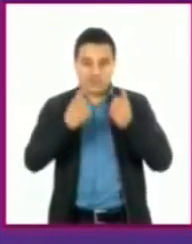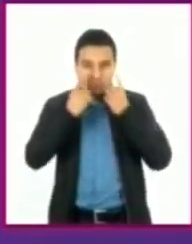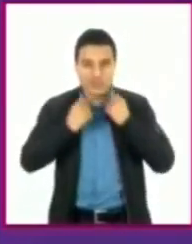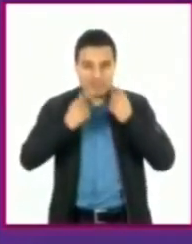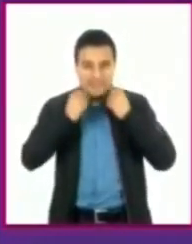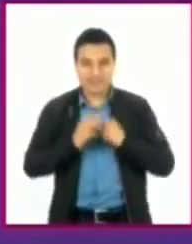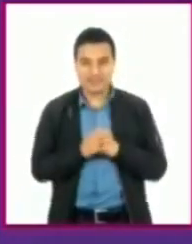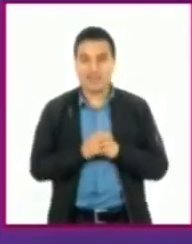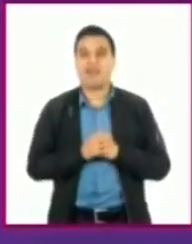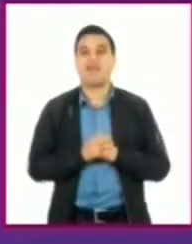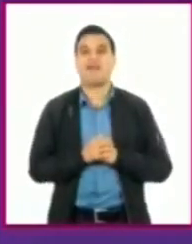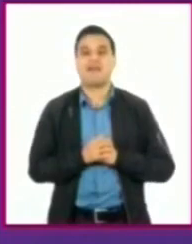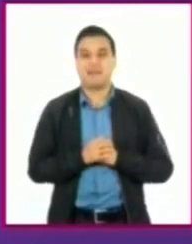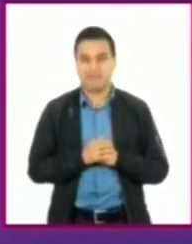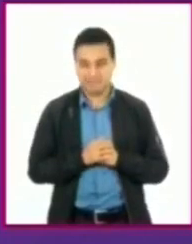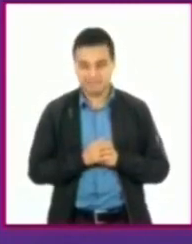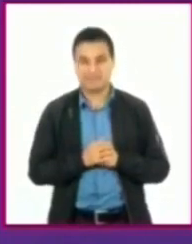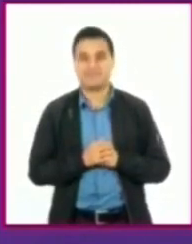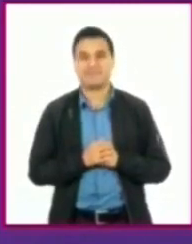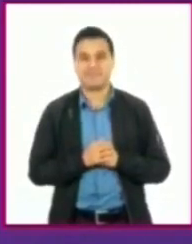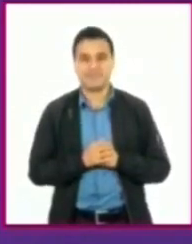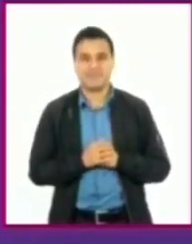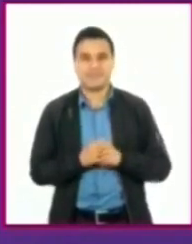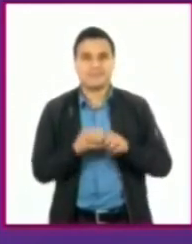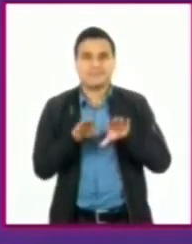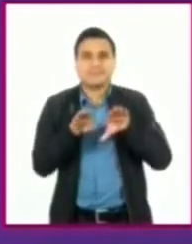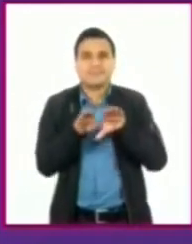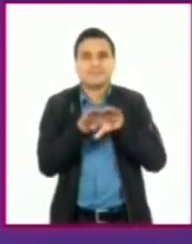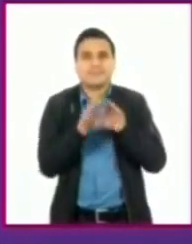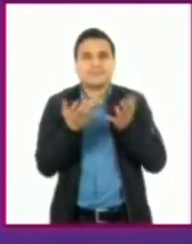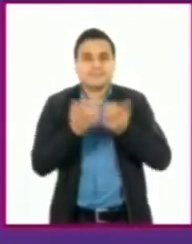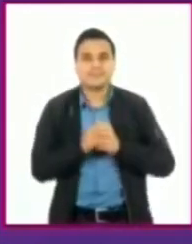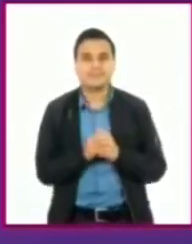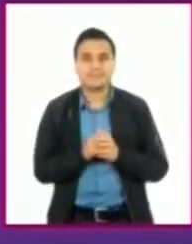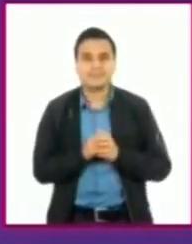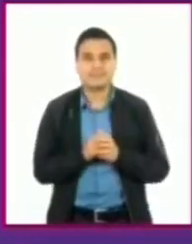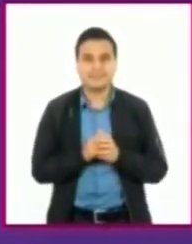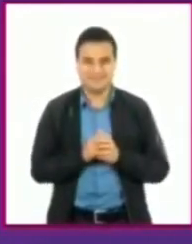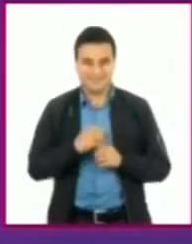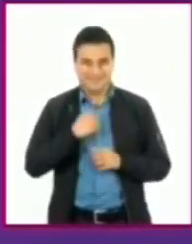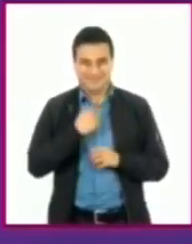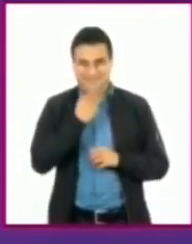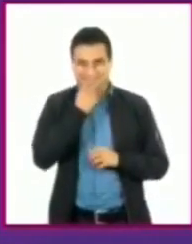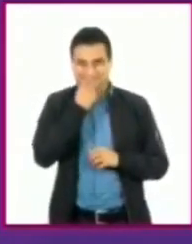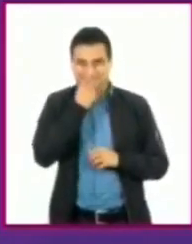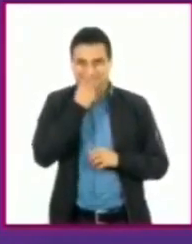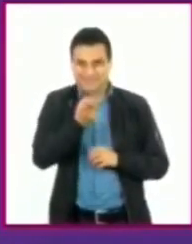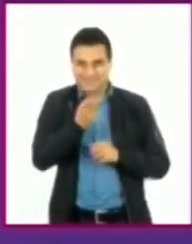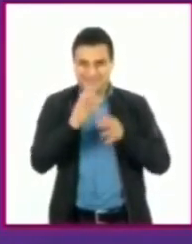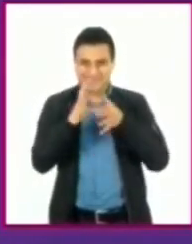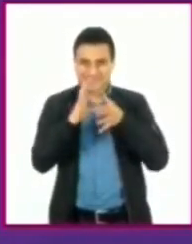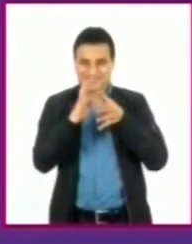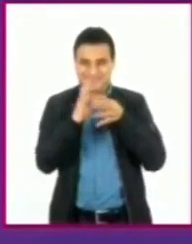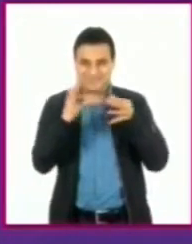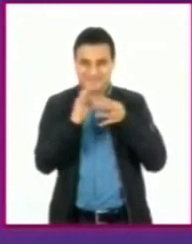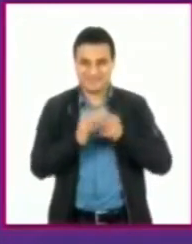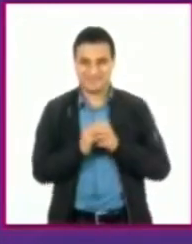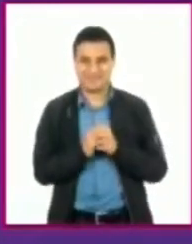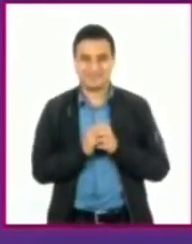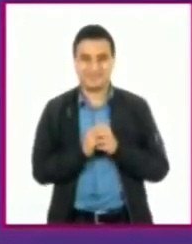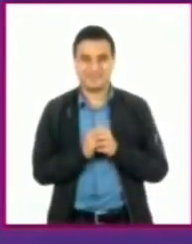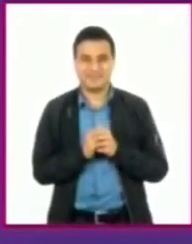Y dime una cosa, ¿cómo le hacemos? Porque ahora, como decía al inicio del programa, pues ya tienes